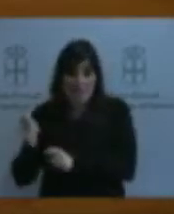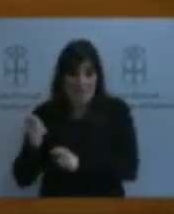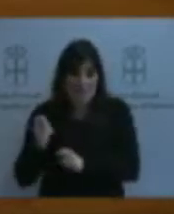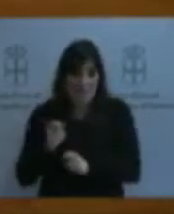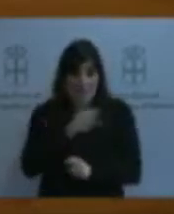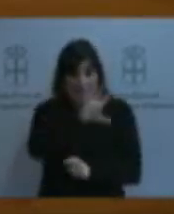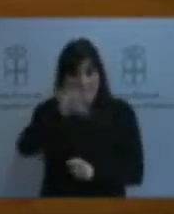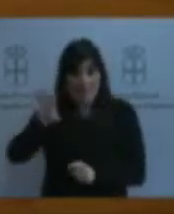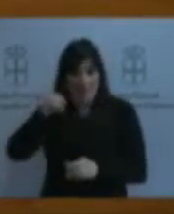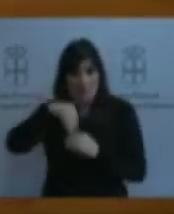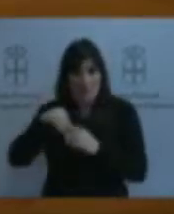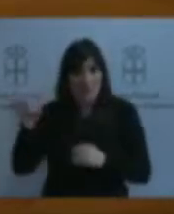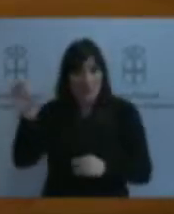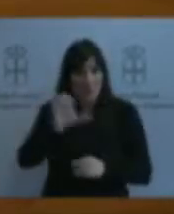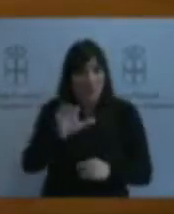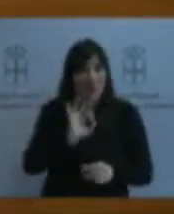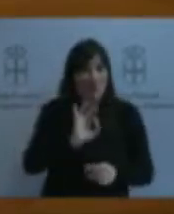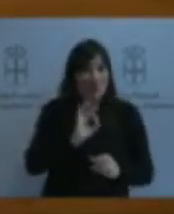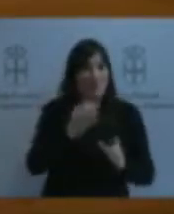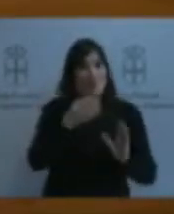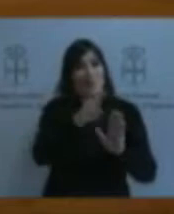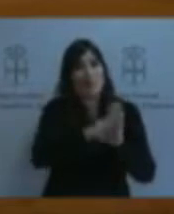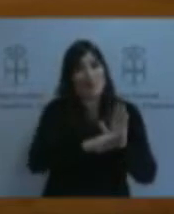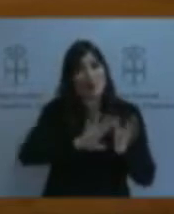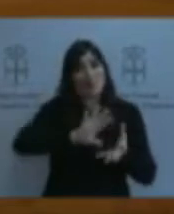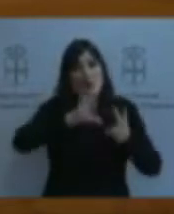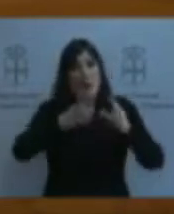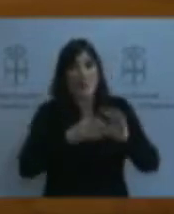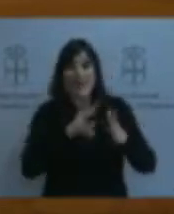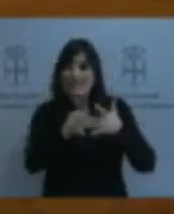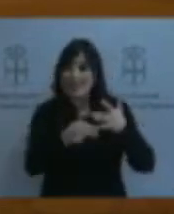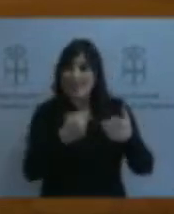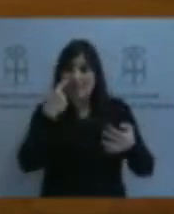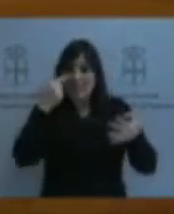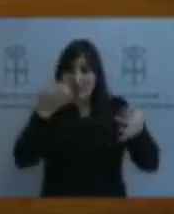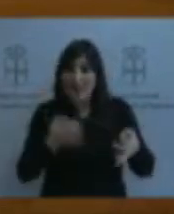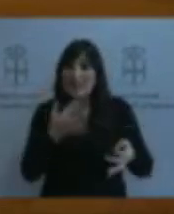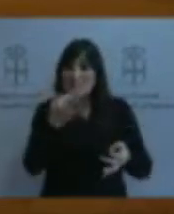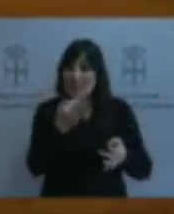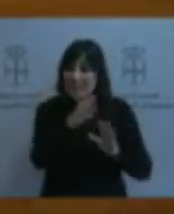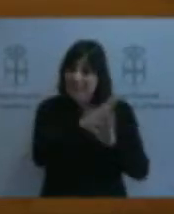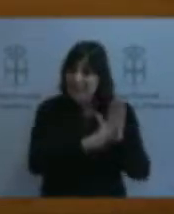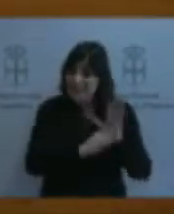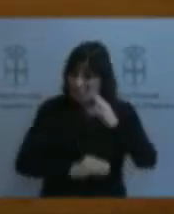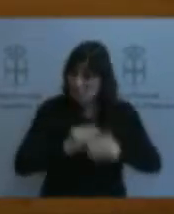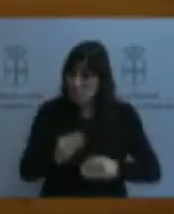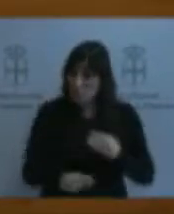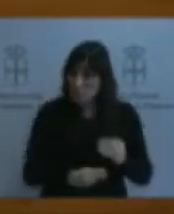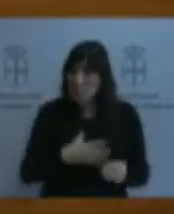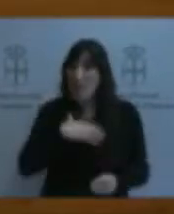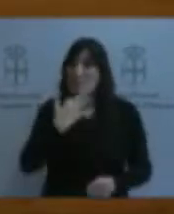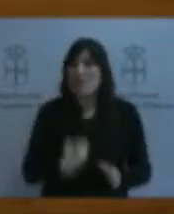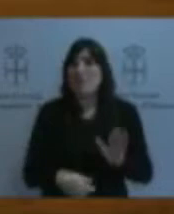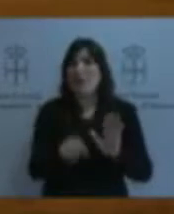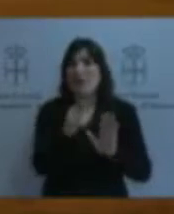transparentes, objetivos y que los criterios empleados podrán incluir, entre otros, el impacto de la pesca en el